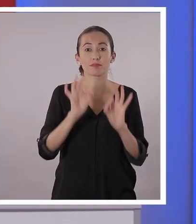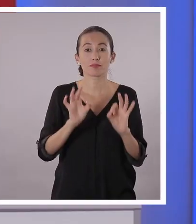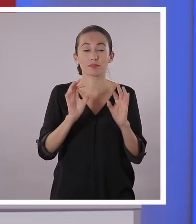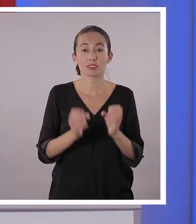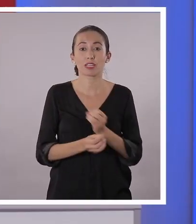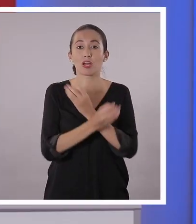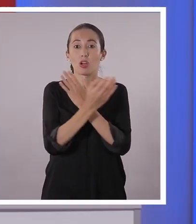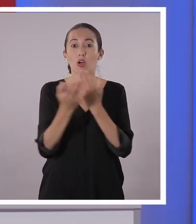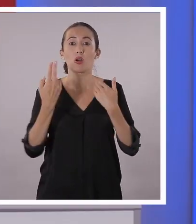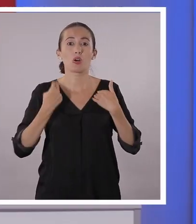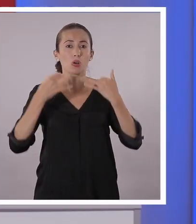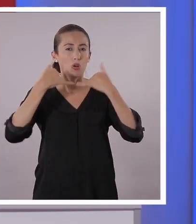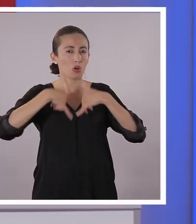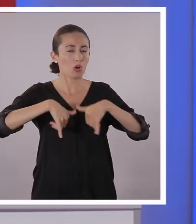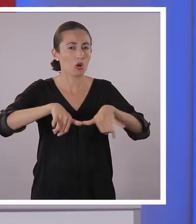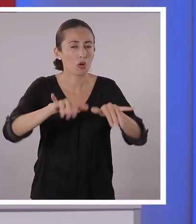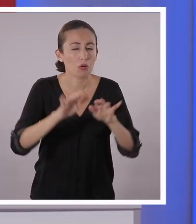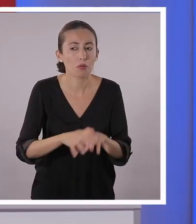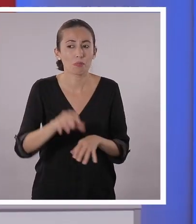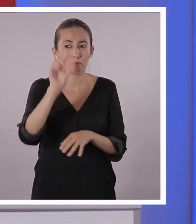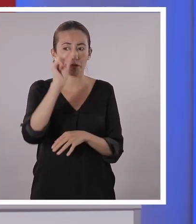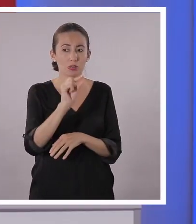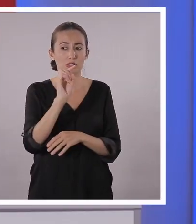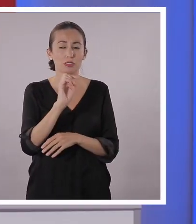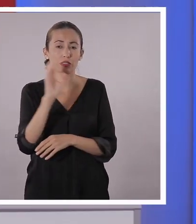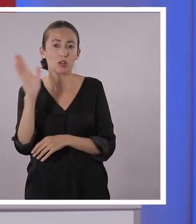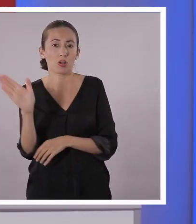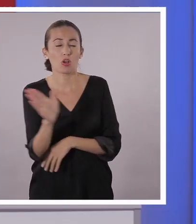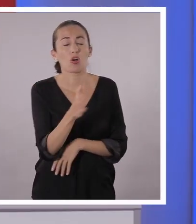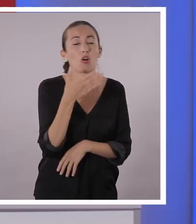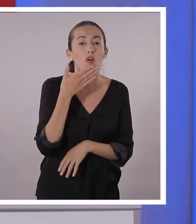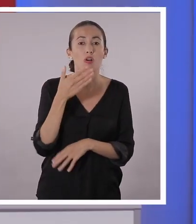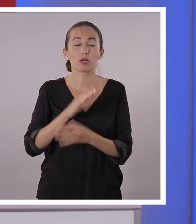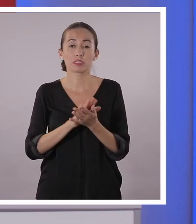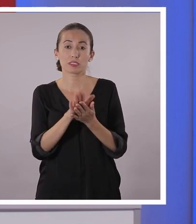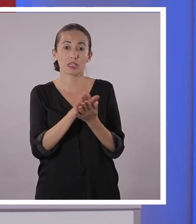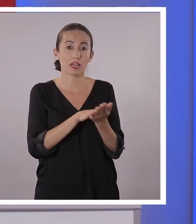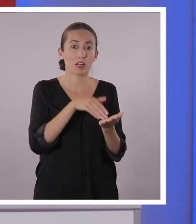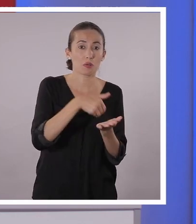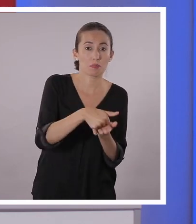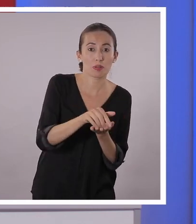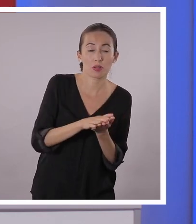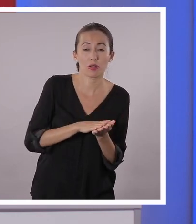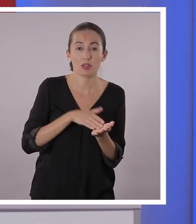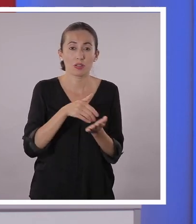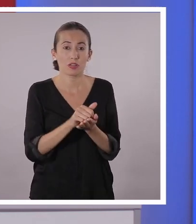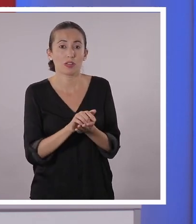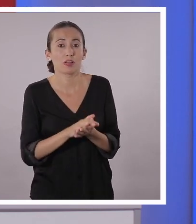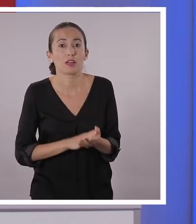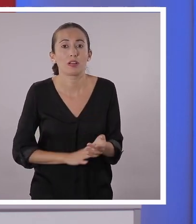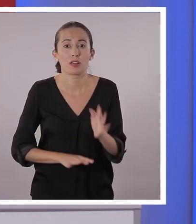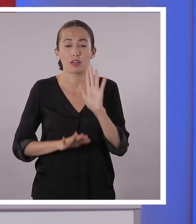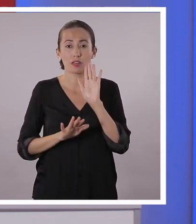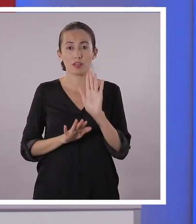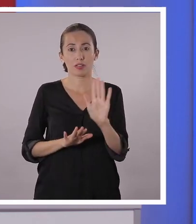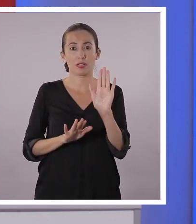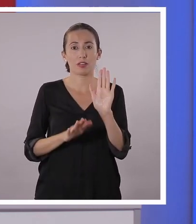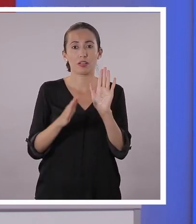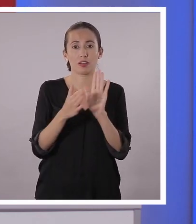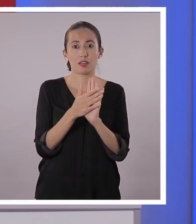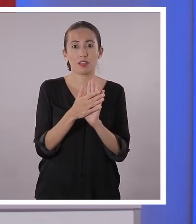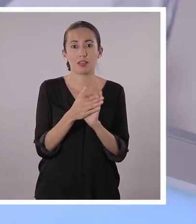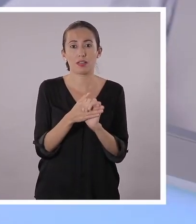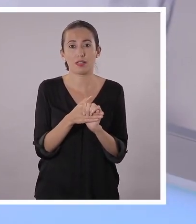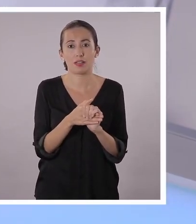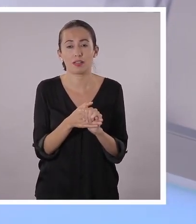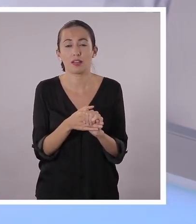Listo. Chicos y chicas, nosotros nos adelantamos un poquito nada más. Hemos pintado nuestra parte de las tarjetas de crédito y solo